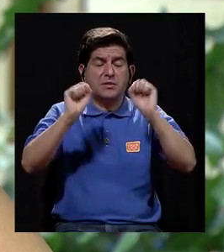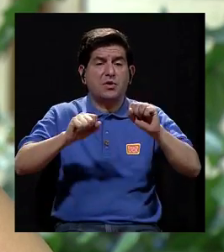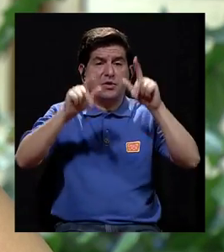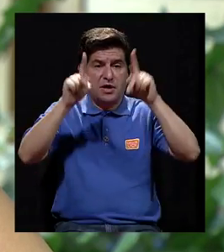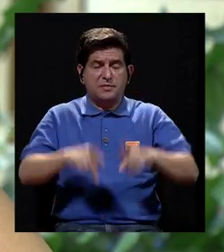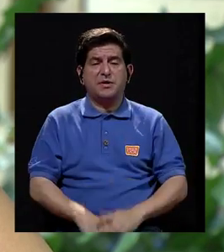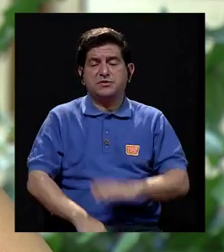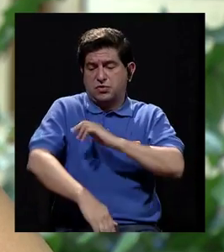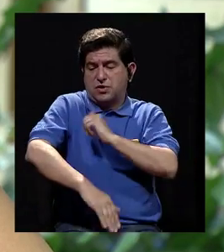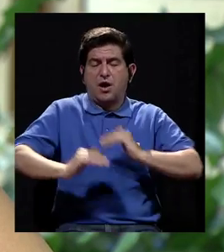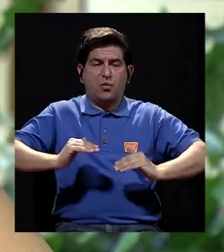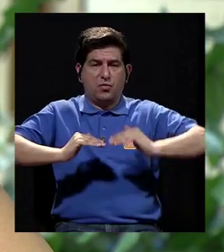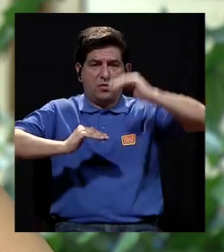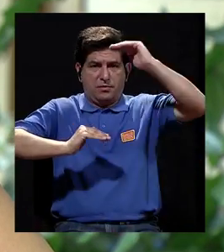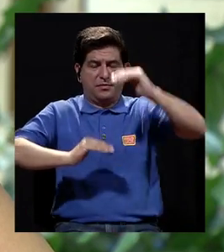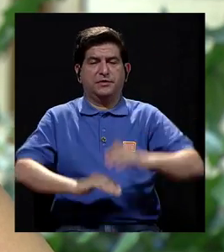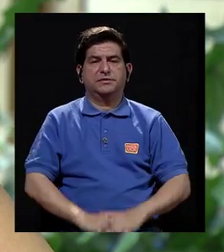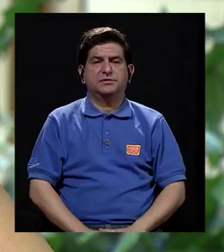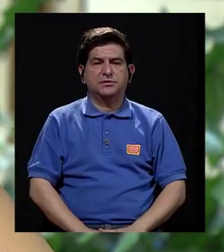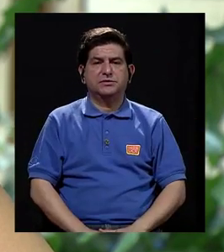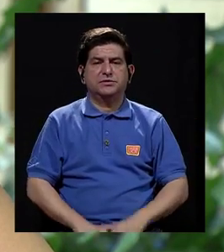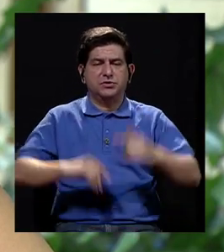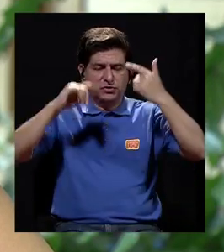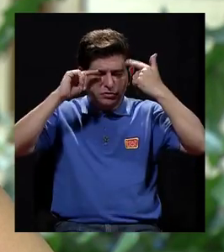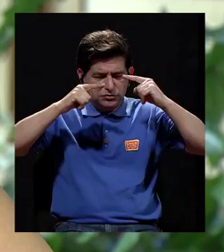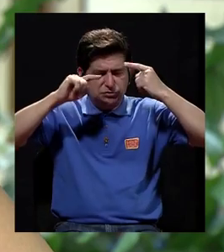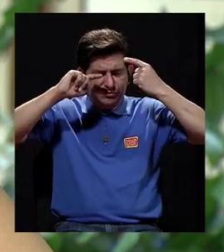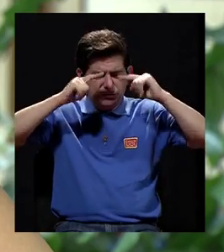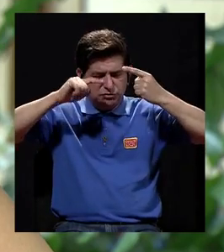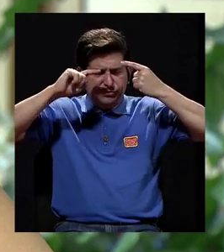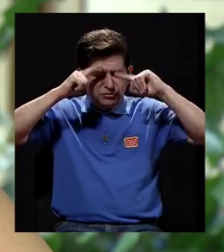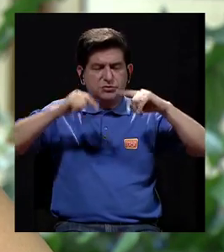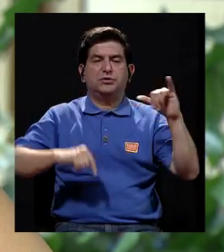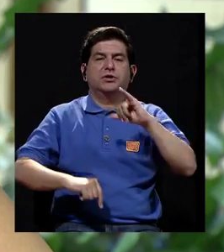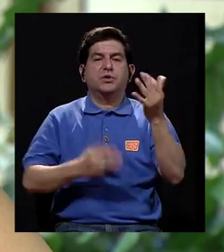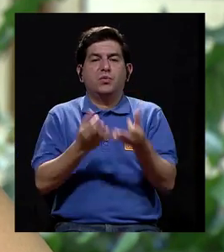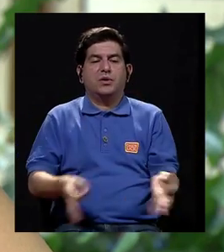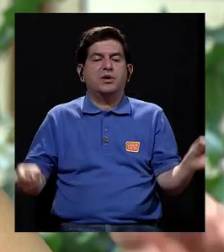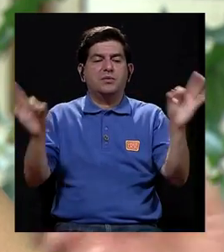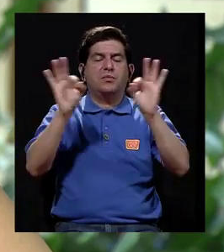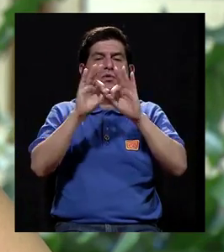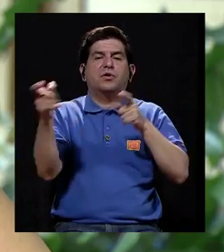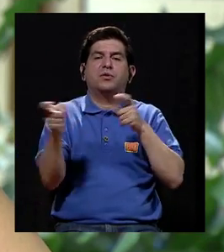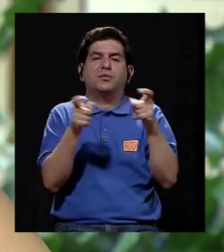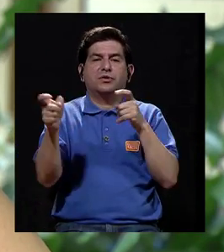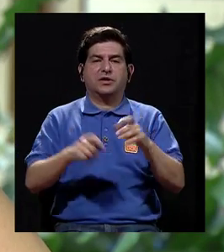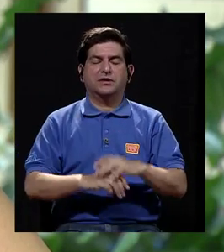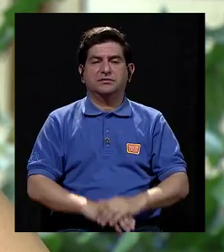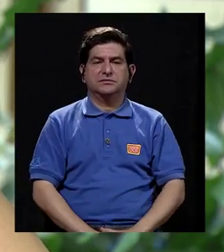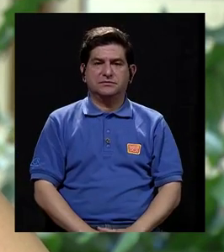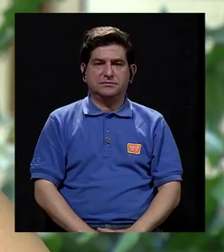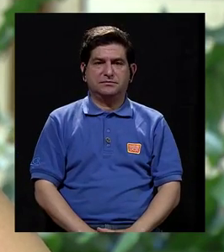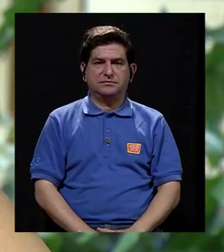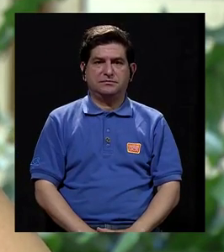podrían llevar a una hipertensión. Dolor de cabeza insistente, también es importante estar en control.